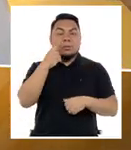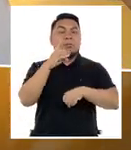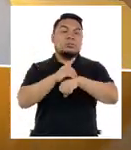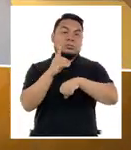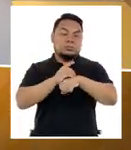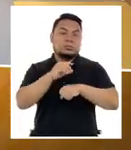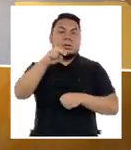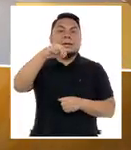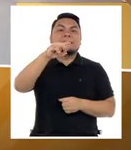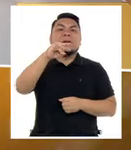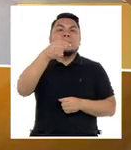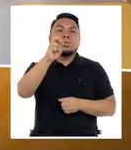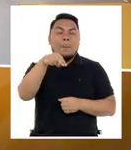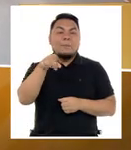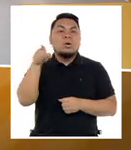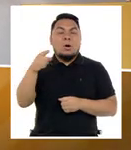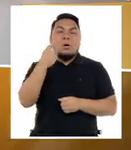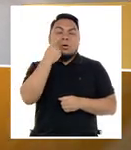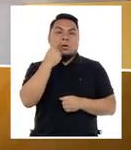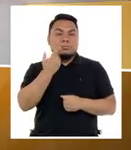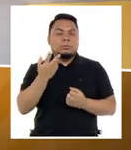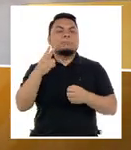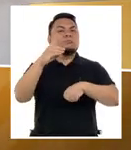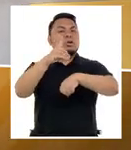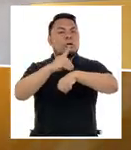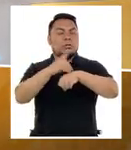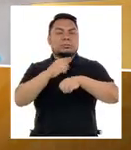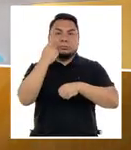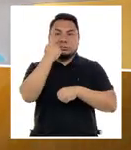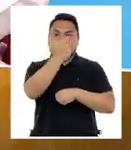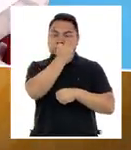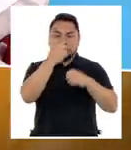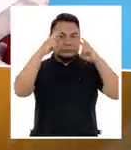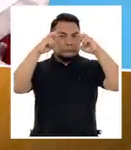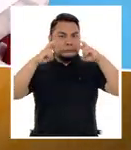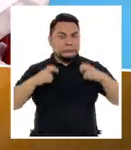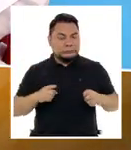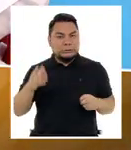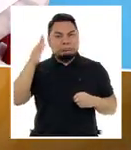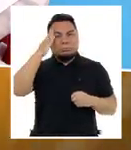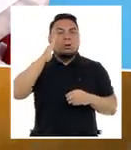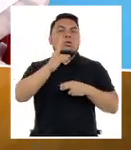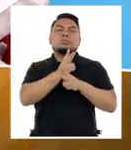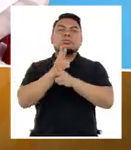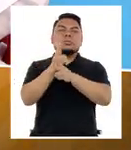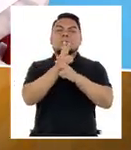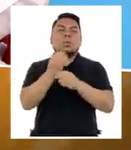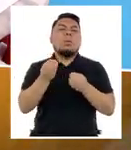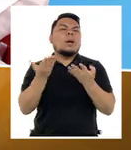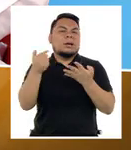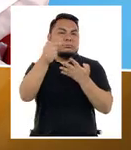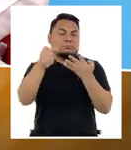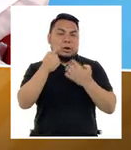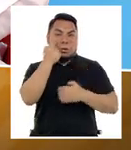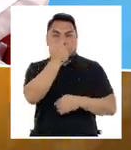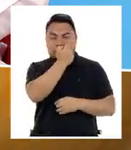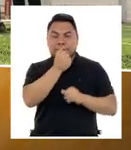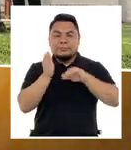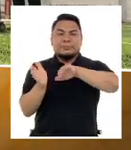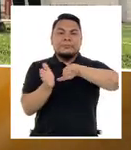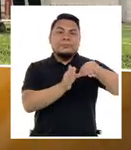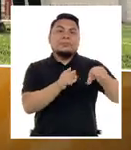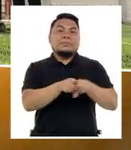Naum Sidineo, médico oftalmólogo, sobre las enfermedades a la vista y los cuidados que debemos de tener.